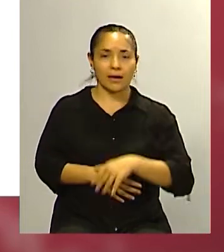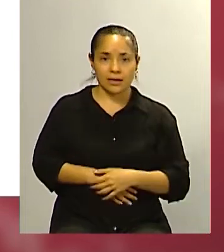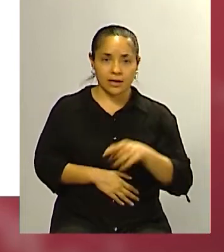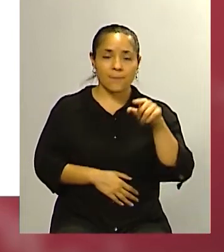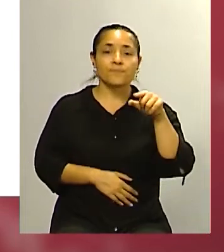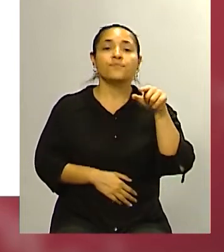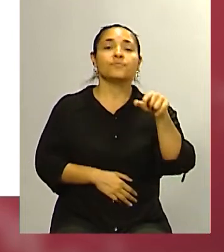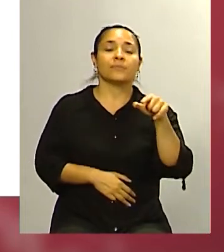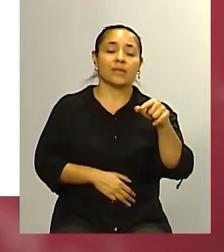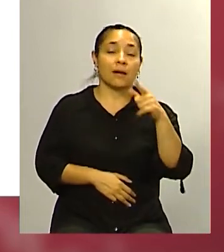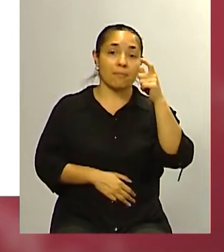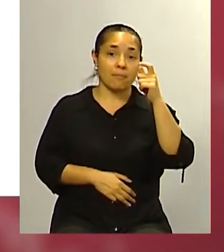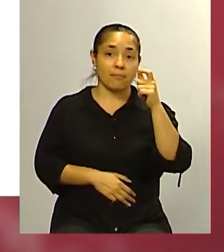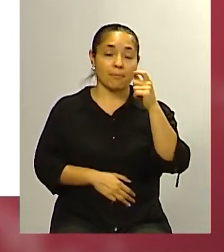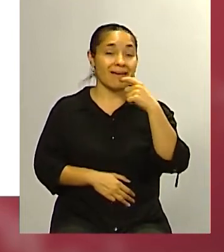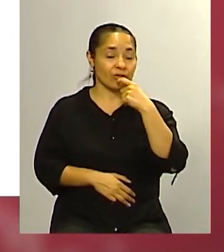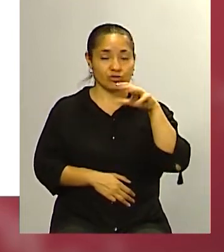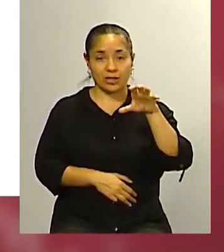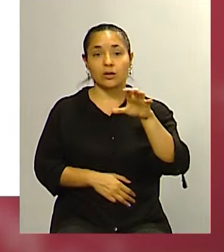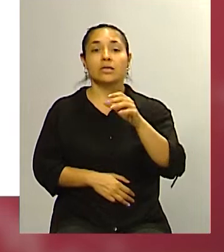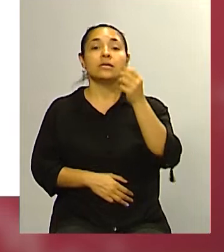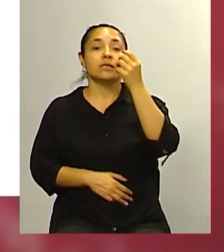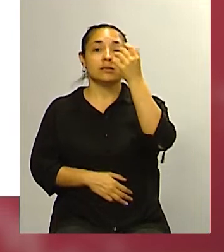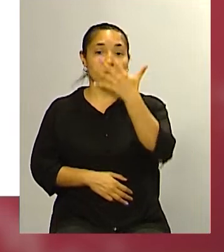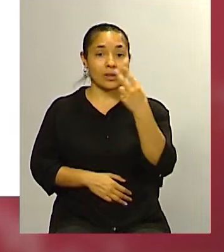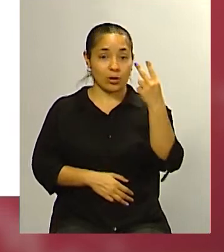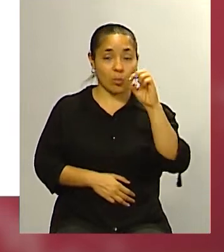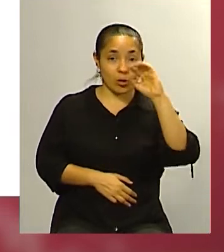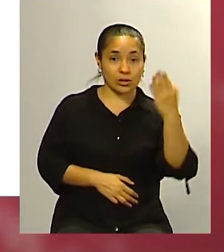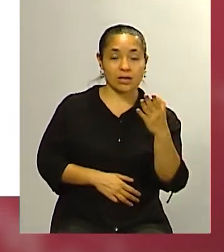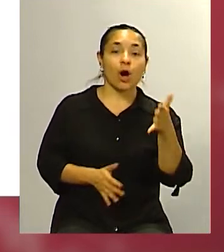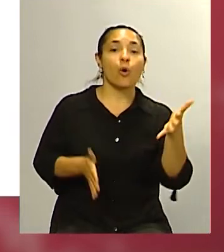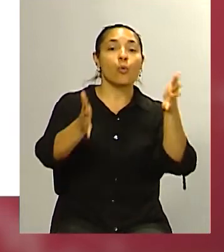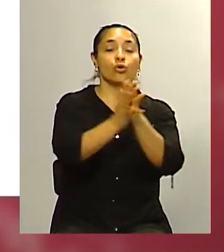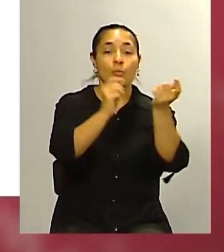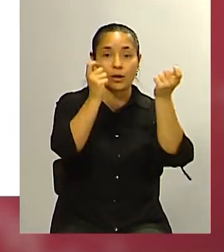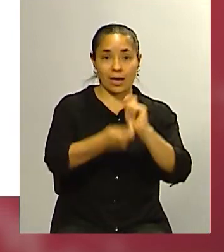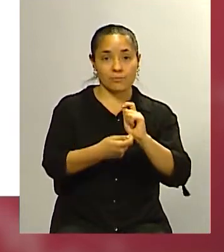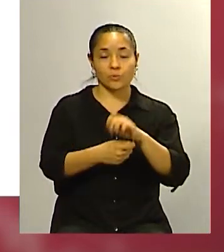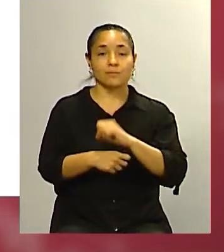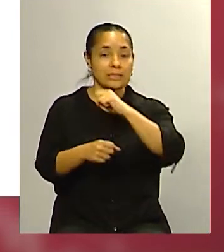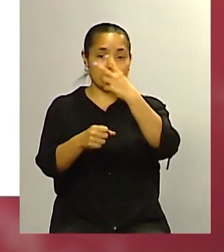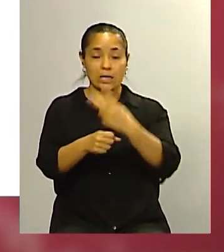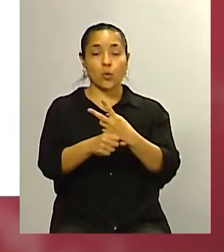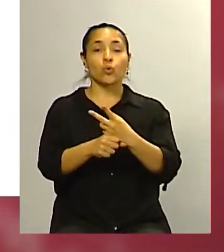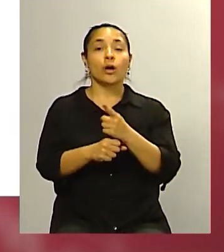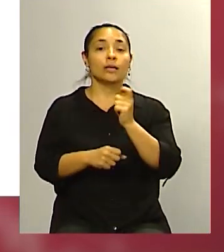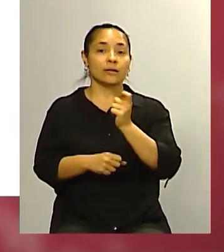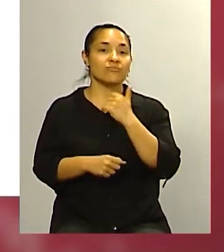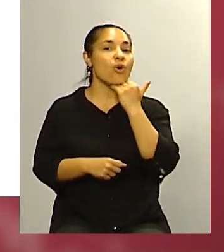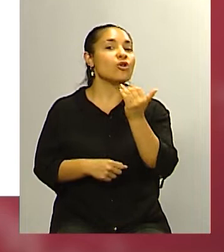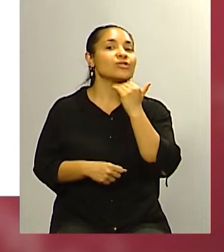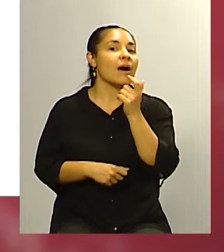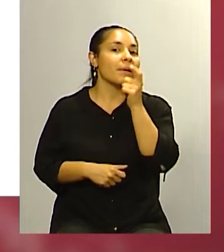% da a el juntos por el cambio y el segundo lugar es el no sabe no